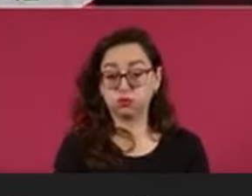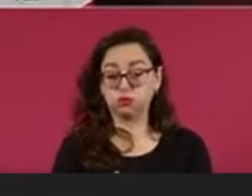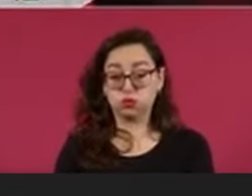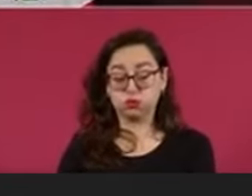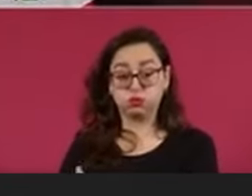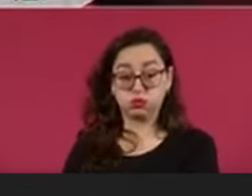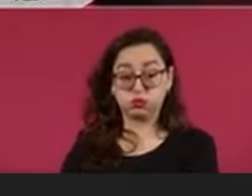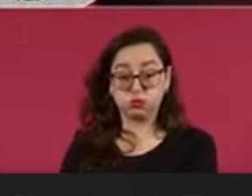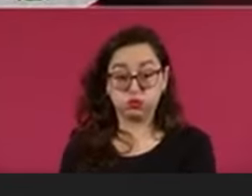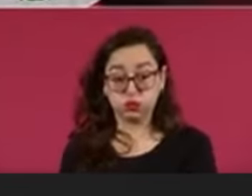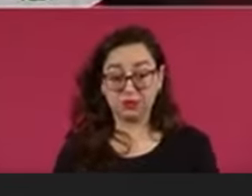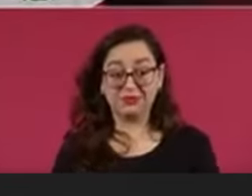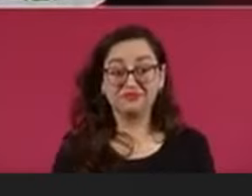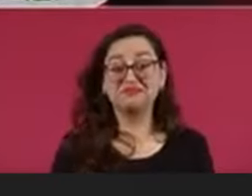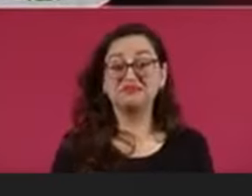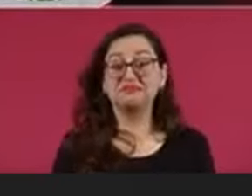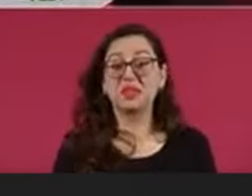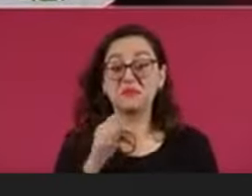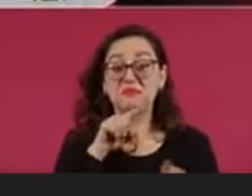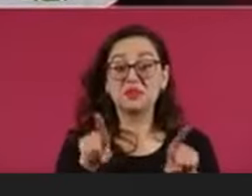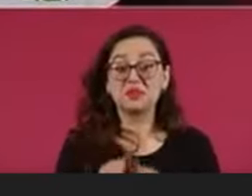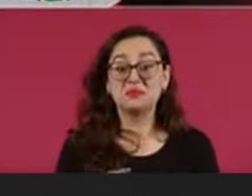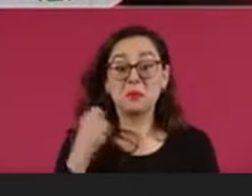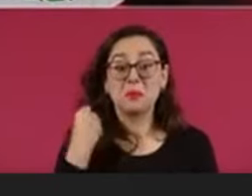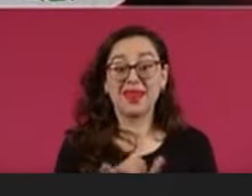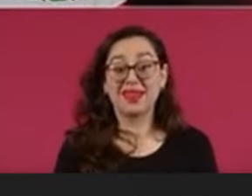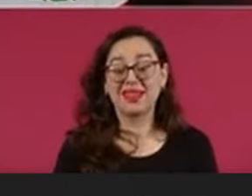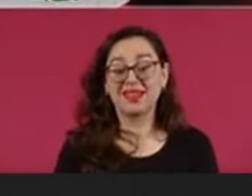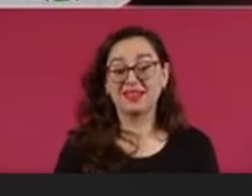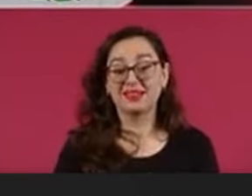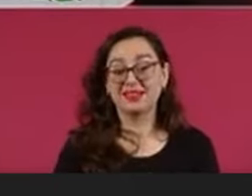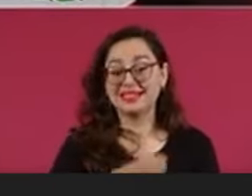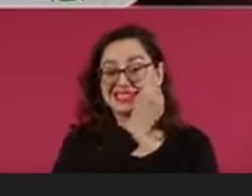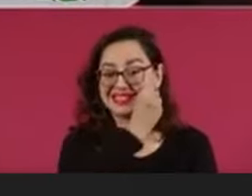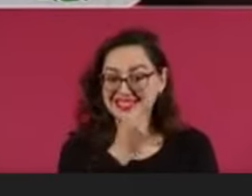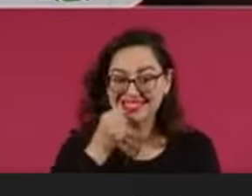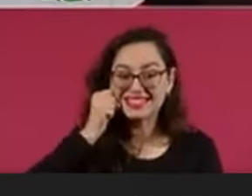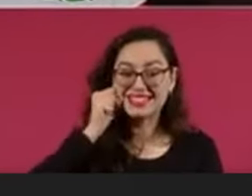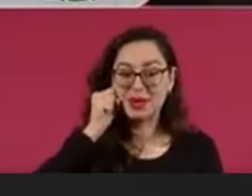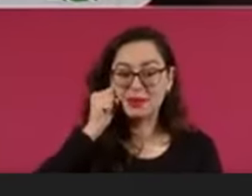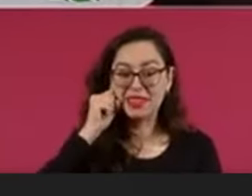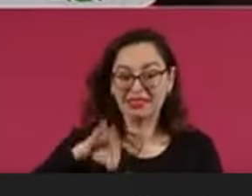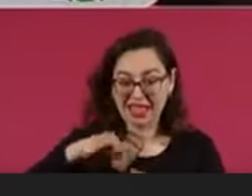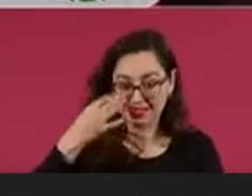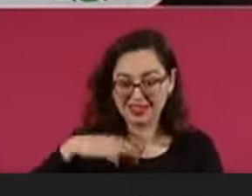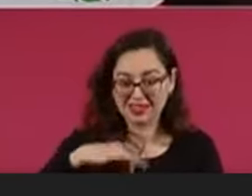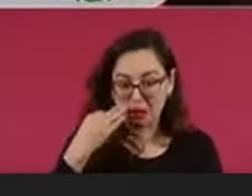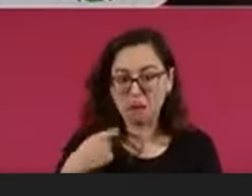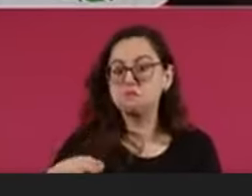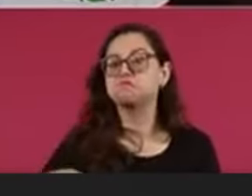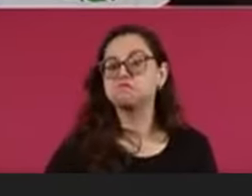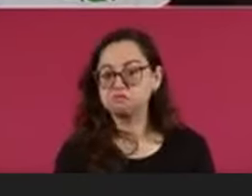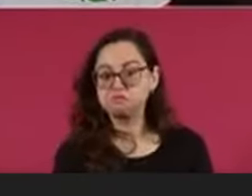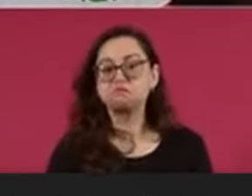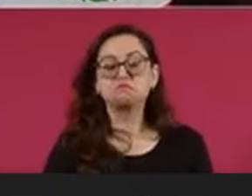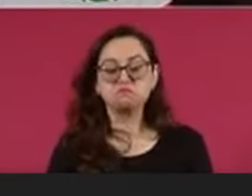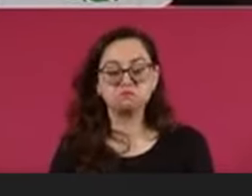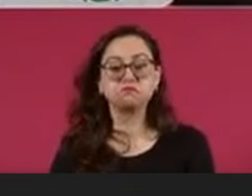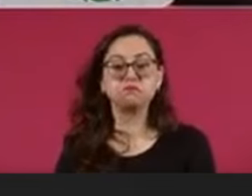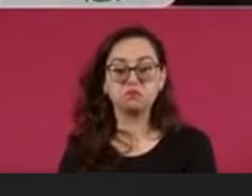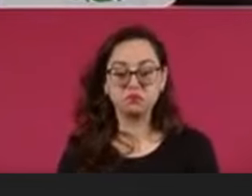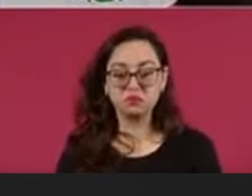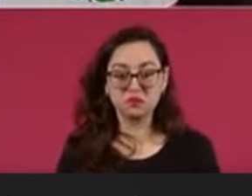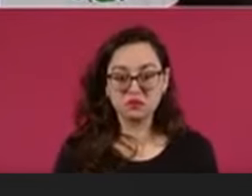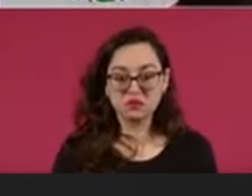bueno, hasta por Sabrita, que estaba prohibido.